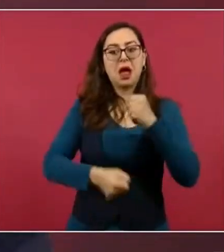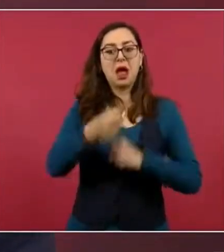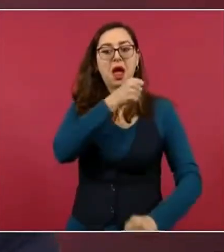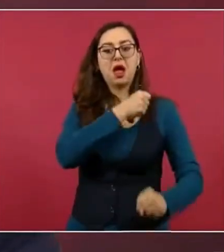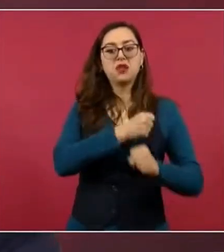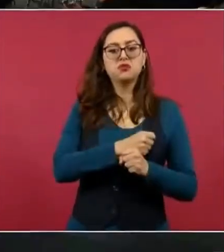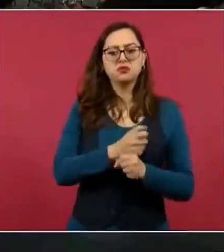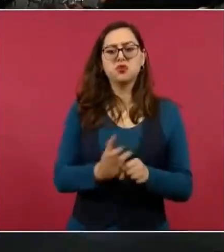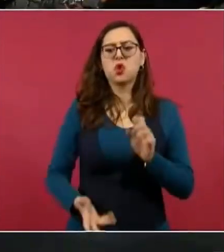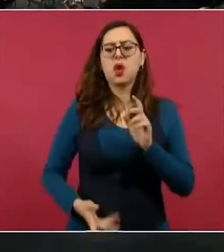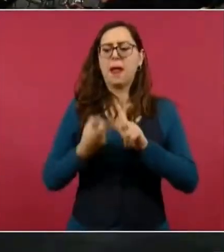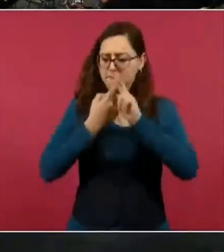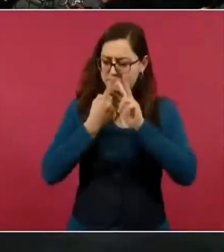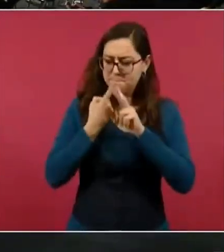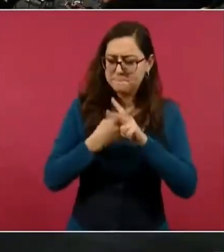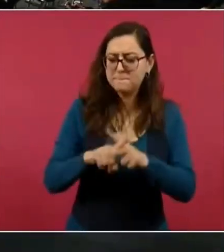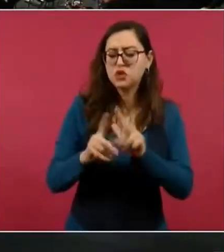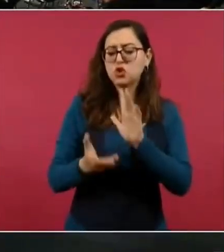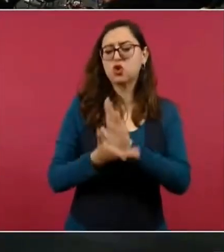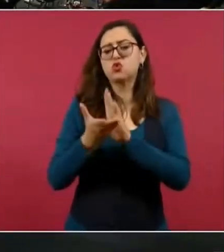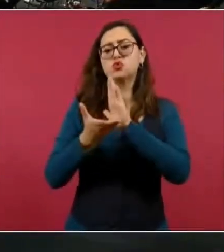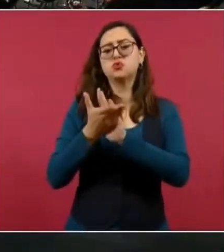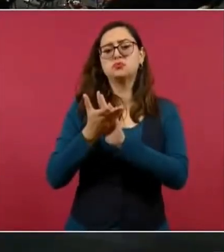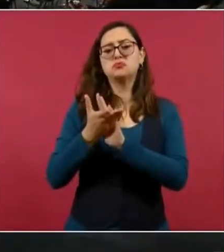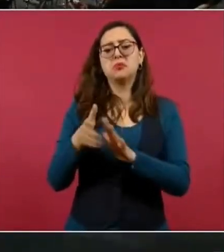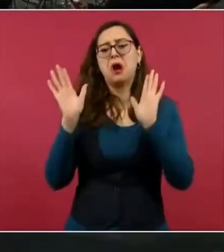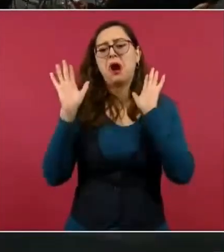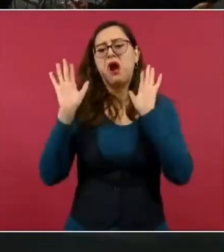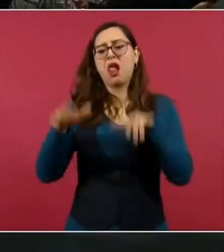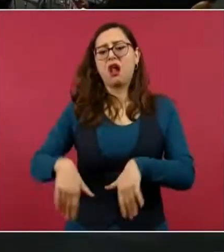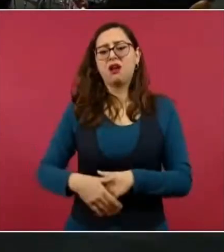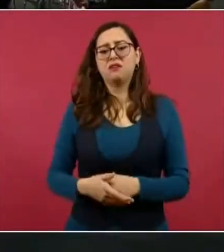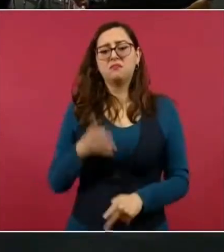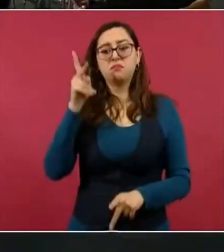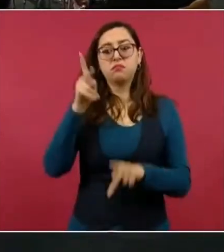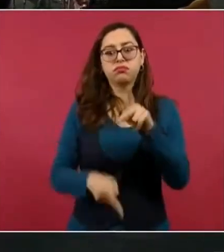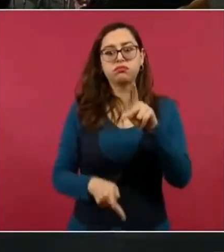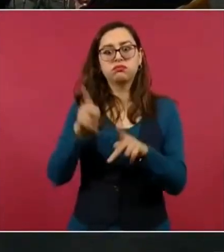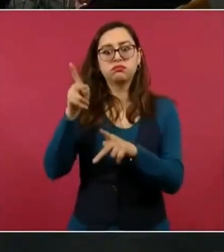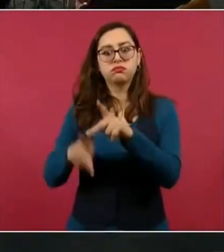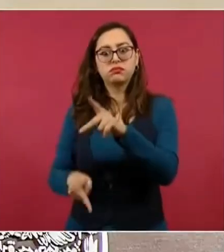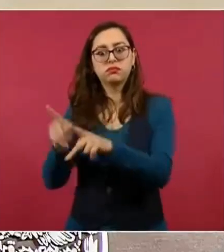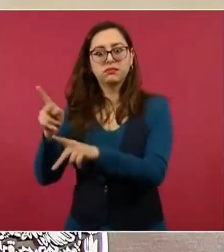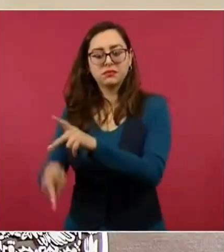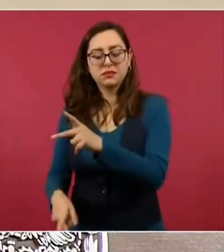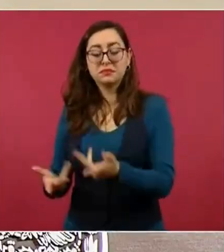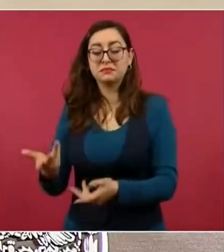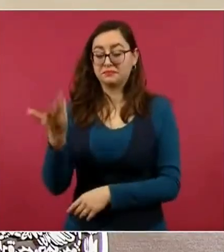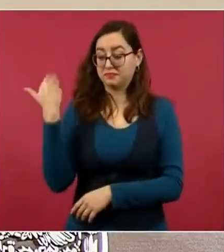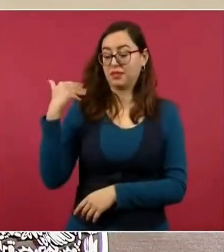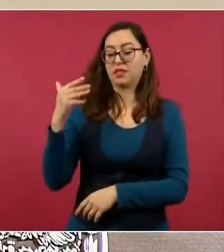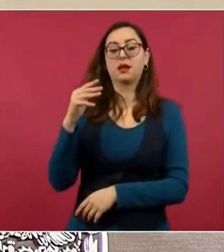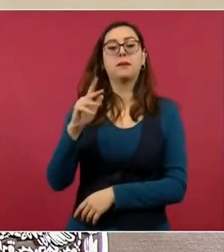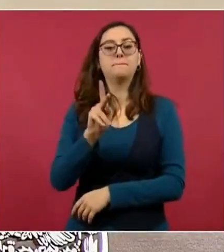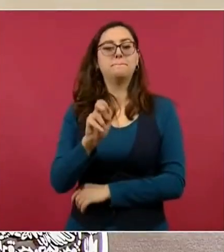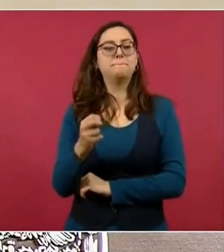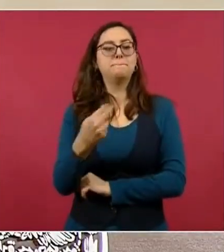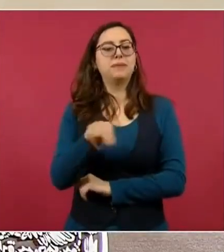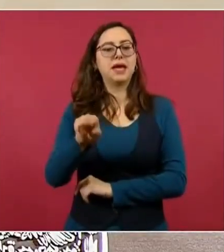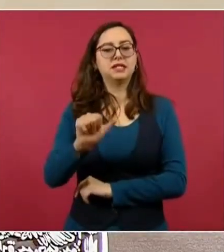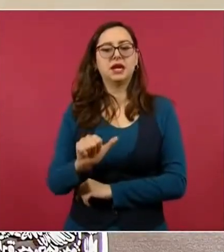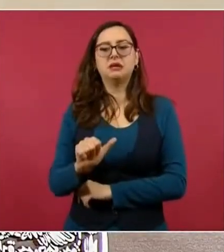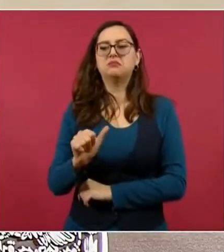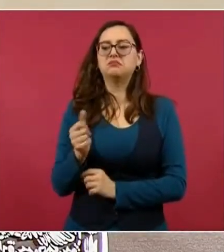increíble, por temas de protección civil, cuando se hizo en el gobierno anterior. Pero estamos en contacto con la